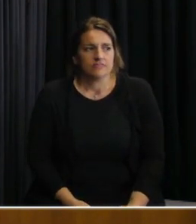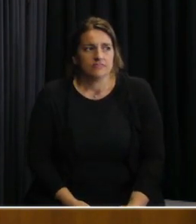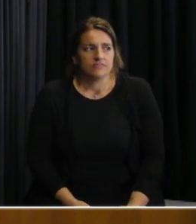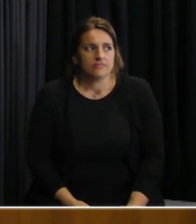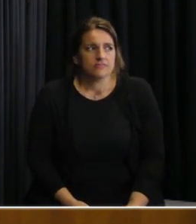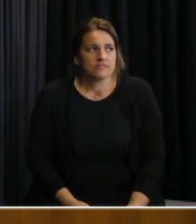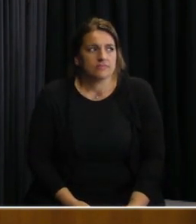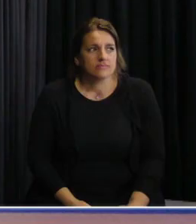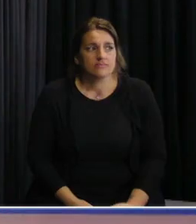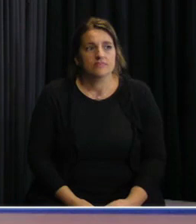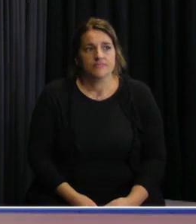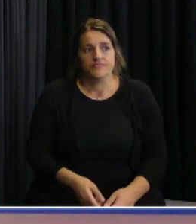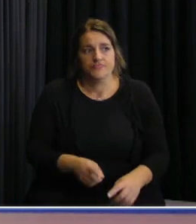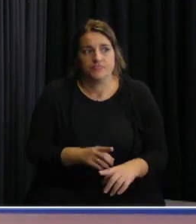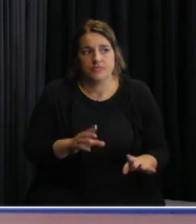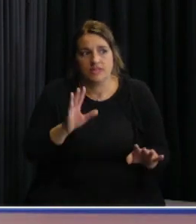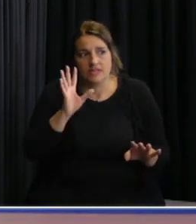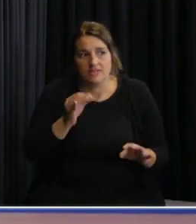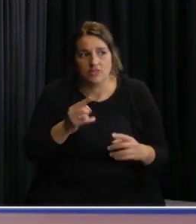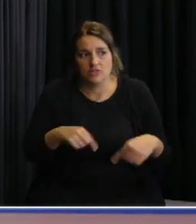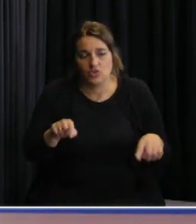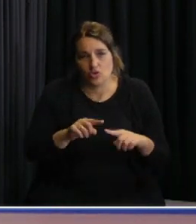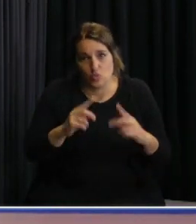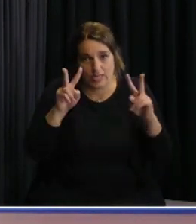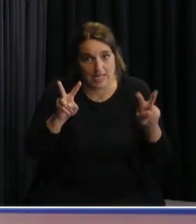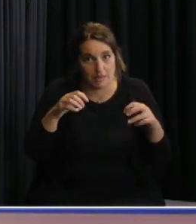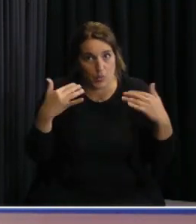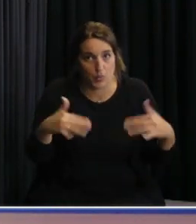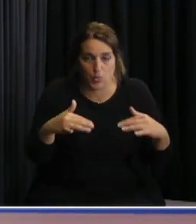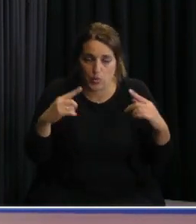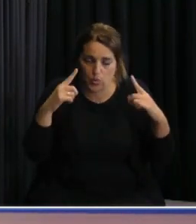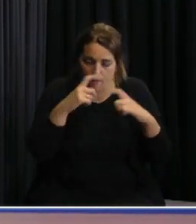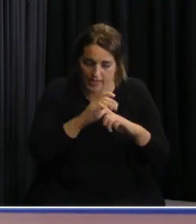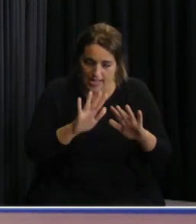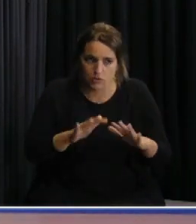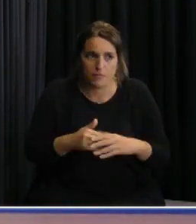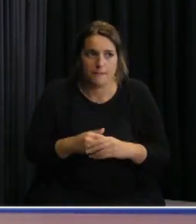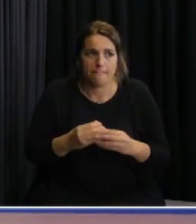tú comprenderás que es un tema difícil porque